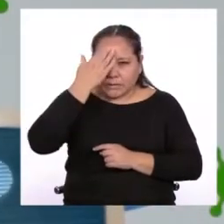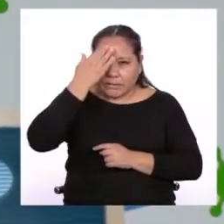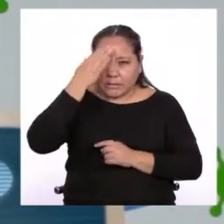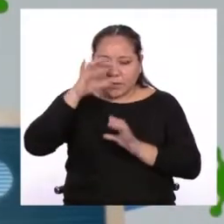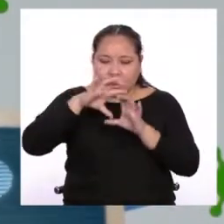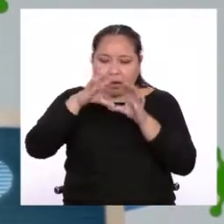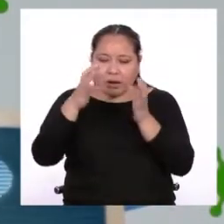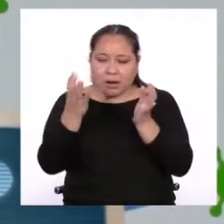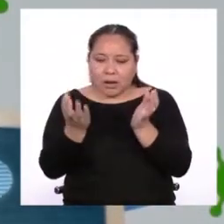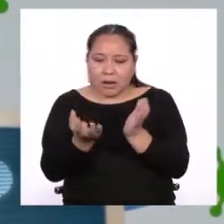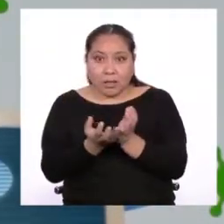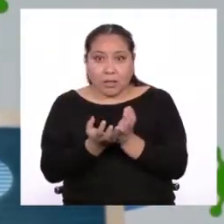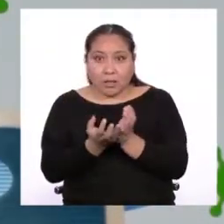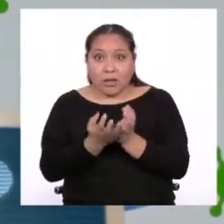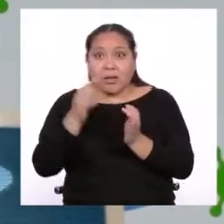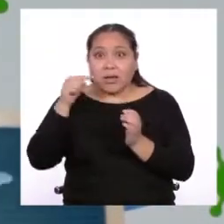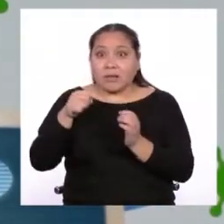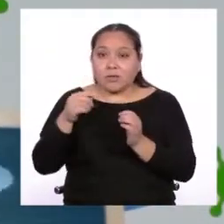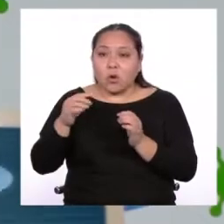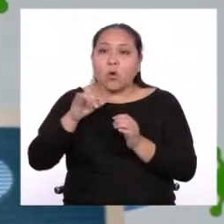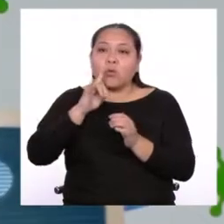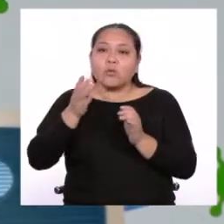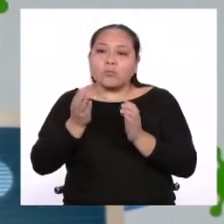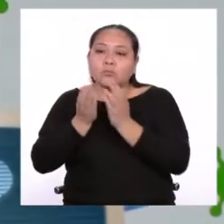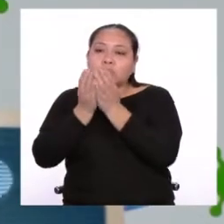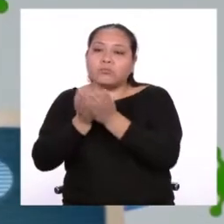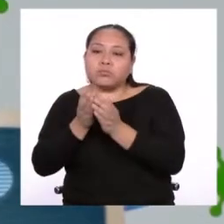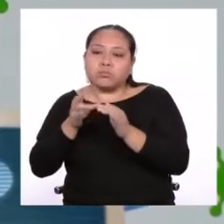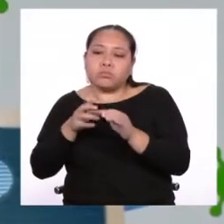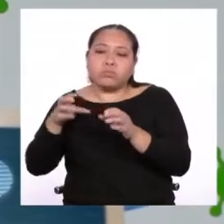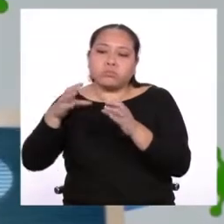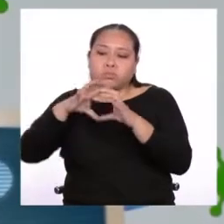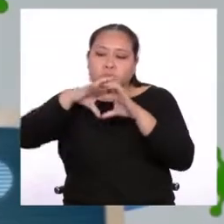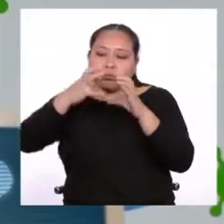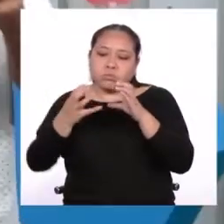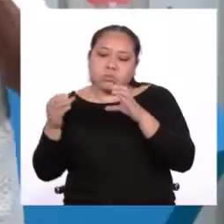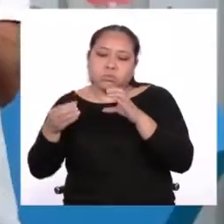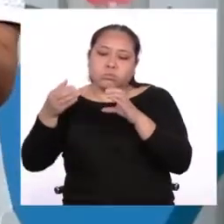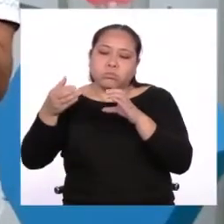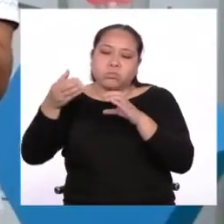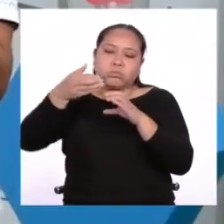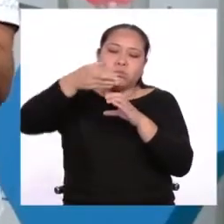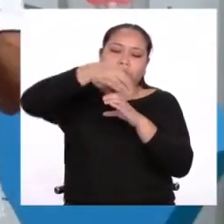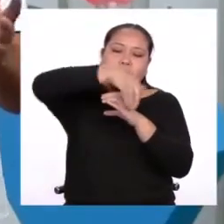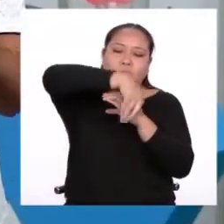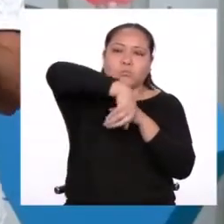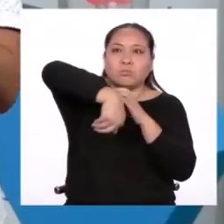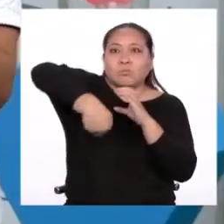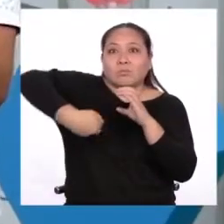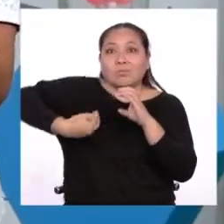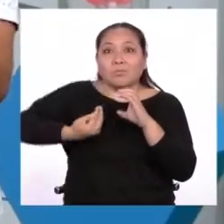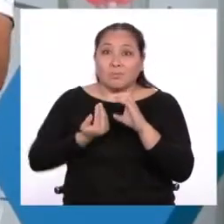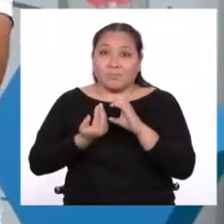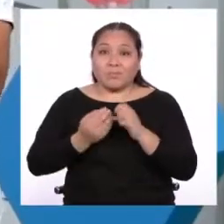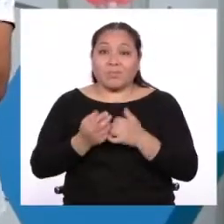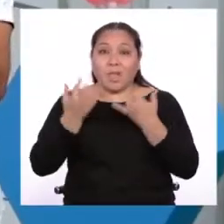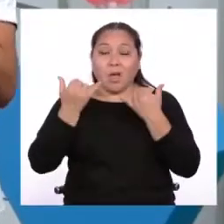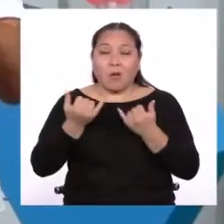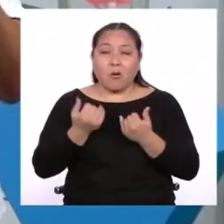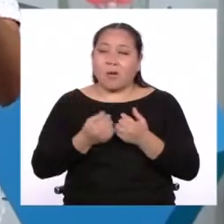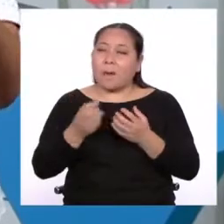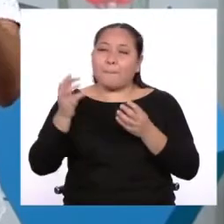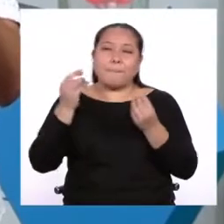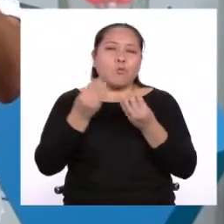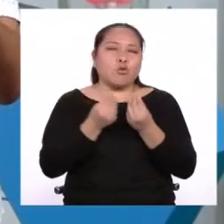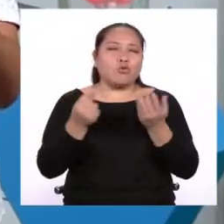navegantes a tomar rutas distintas y emprender viajes alrededor del mundo. Hoy en día, con el avance de la ciencia y la tecnología,